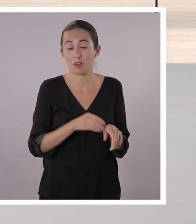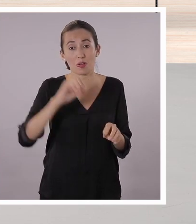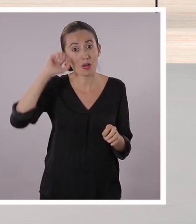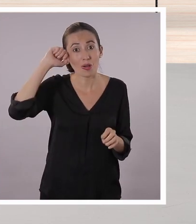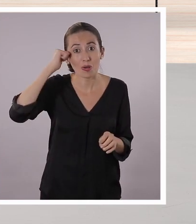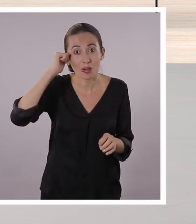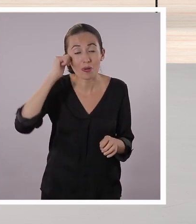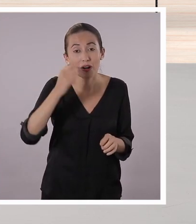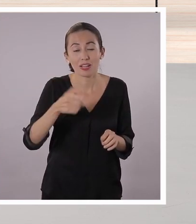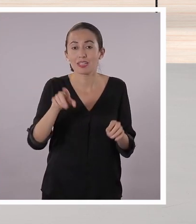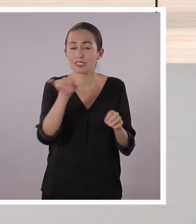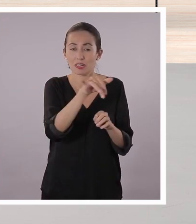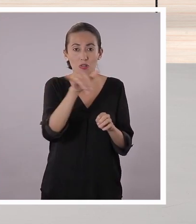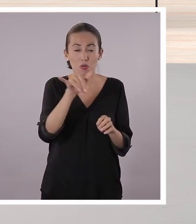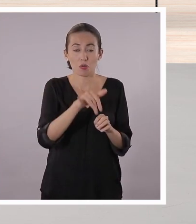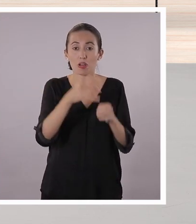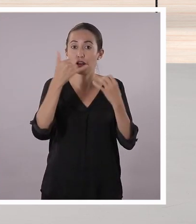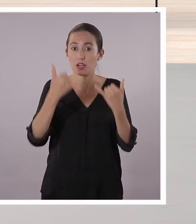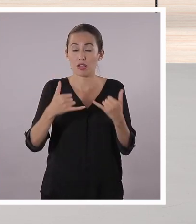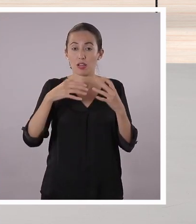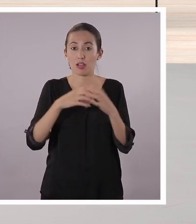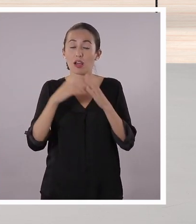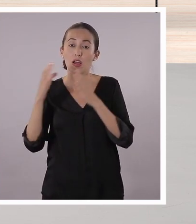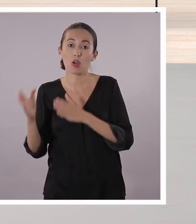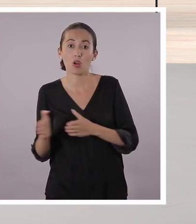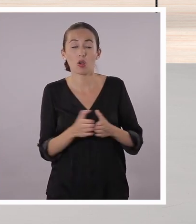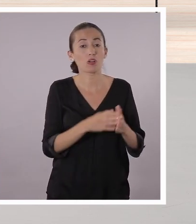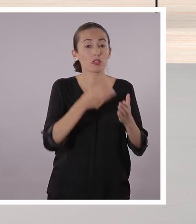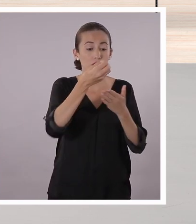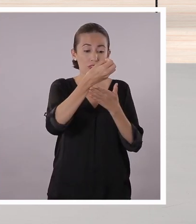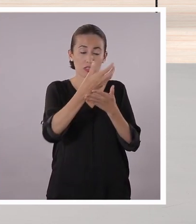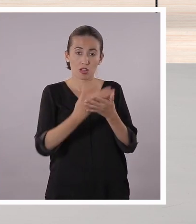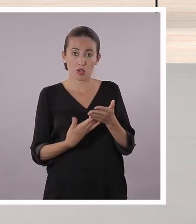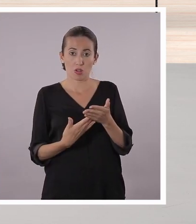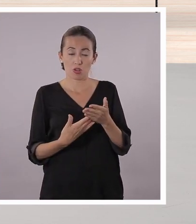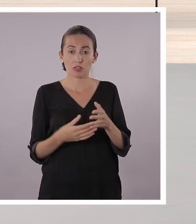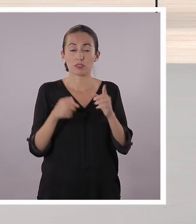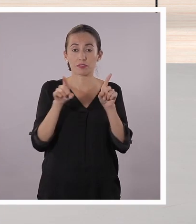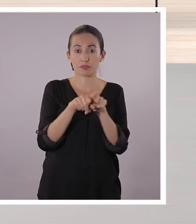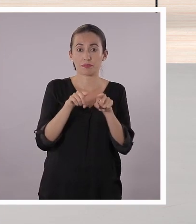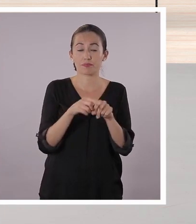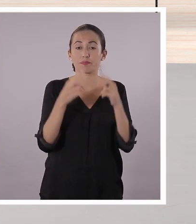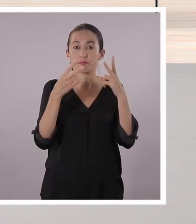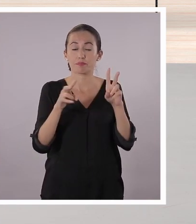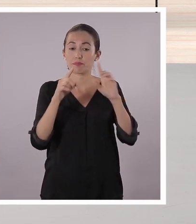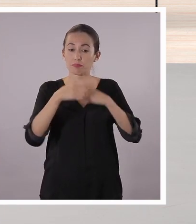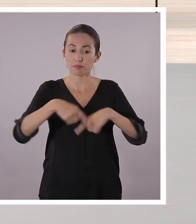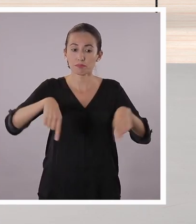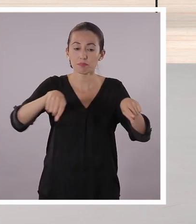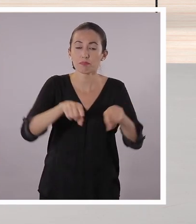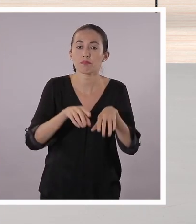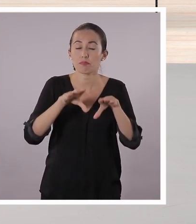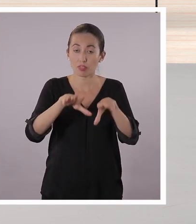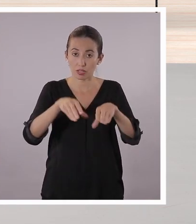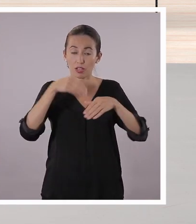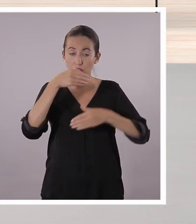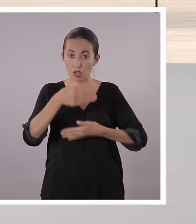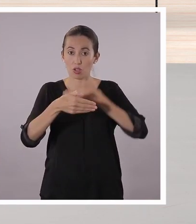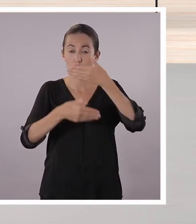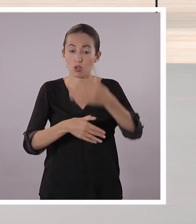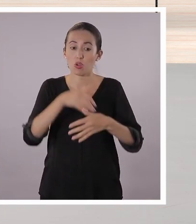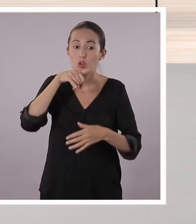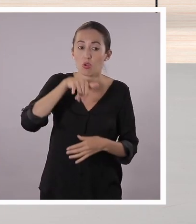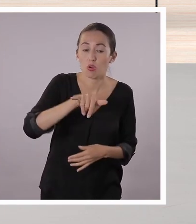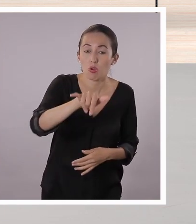segmento anterior. Seguro lo recuerdan. Pero para ese noticiero, tienen que hacer un guión. En ese guión, a poner cuál es el tema de su